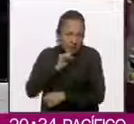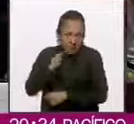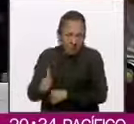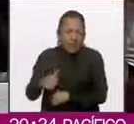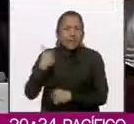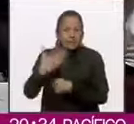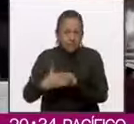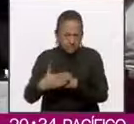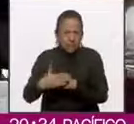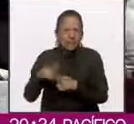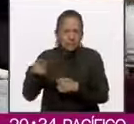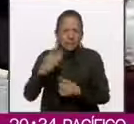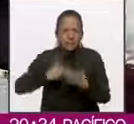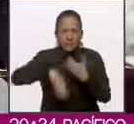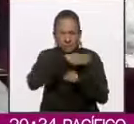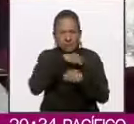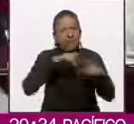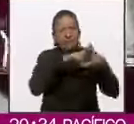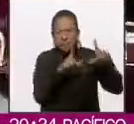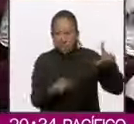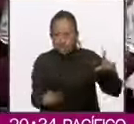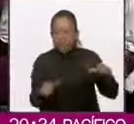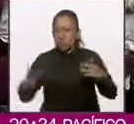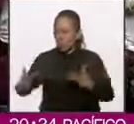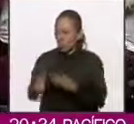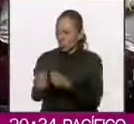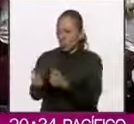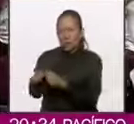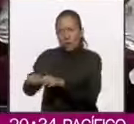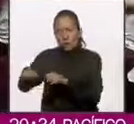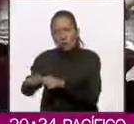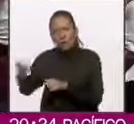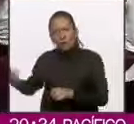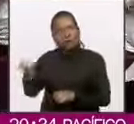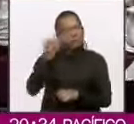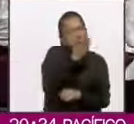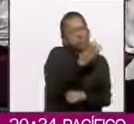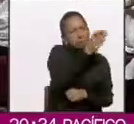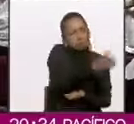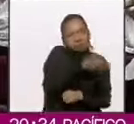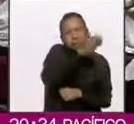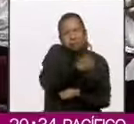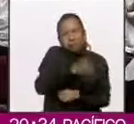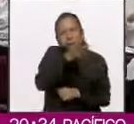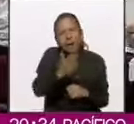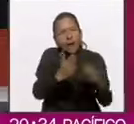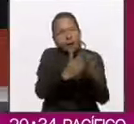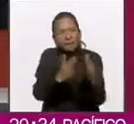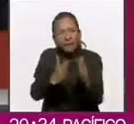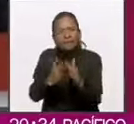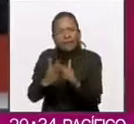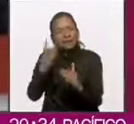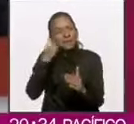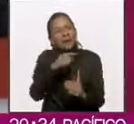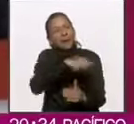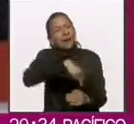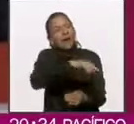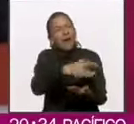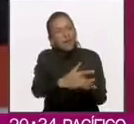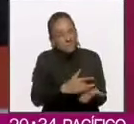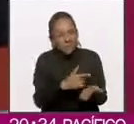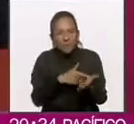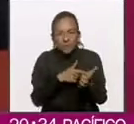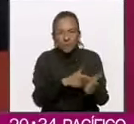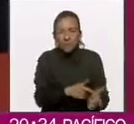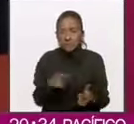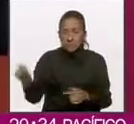irá con su equipo casa por casa a confirmar el apoyo de la gente. Marcelo dice que